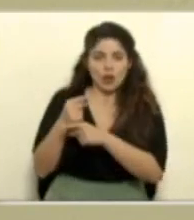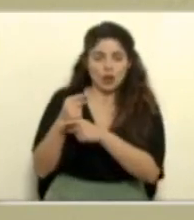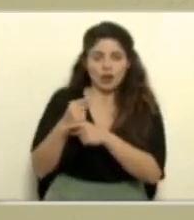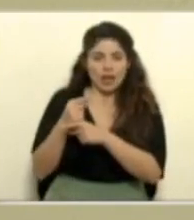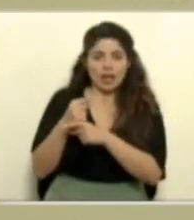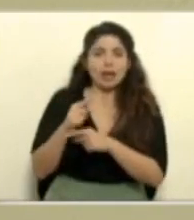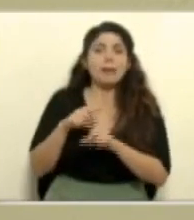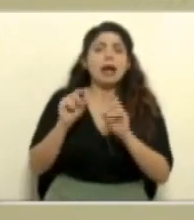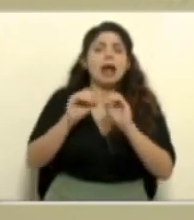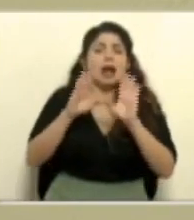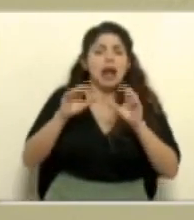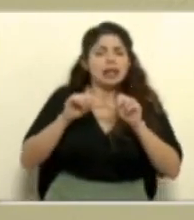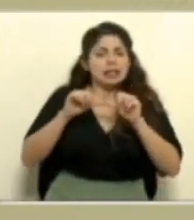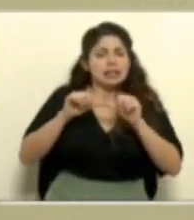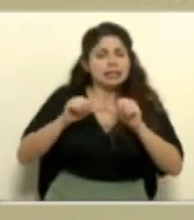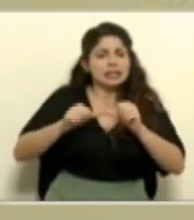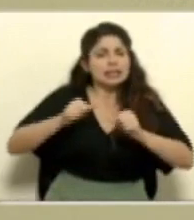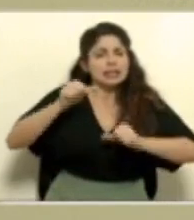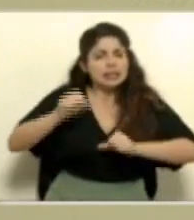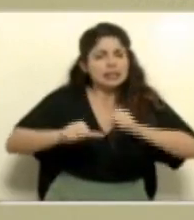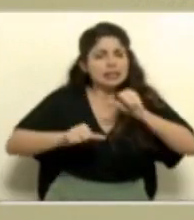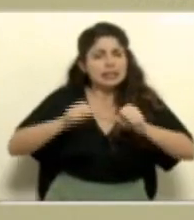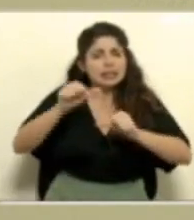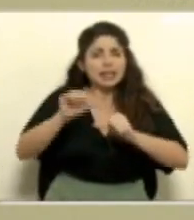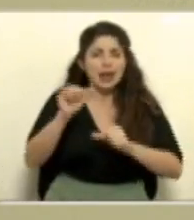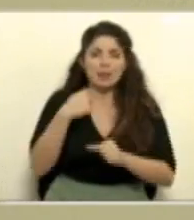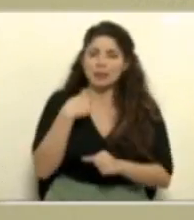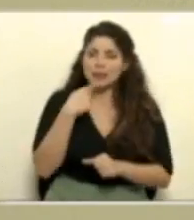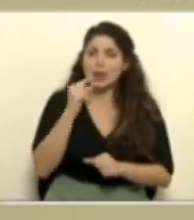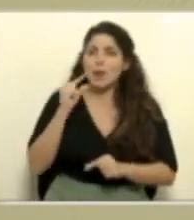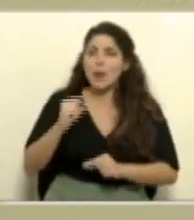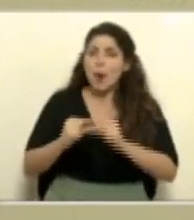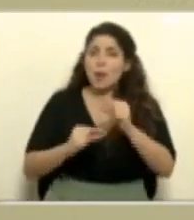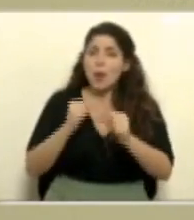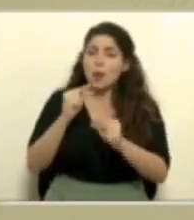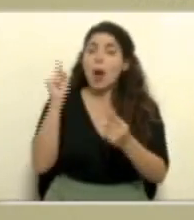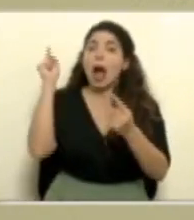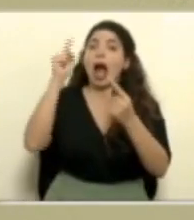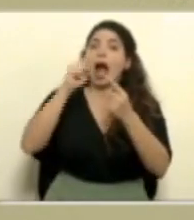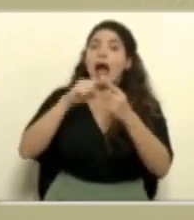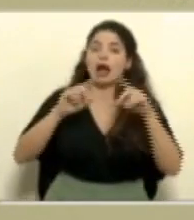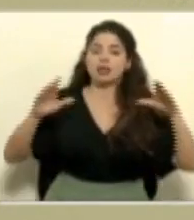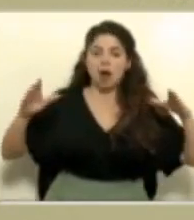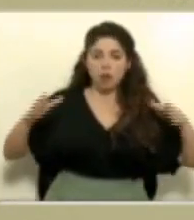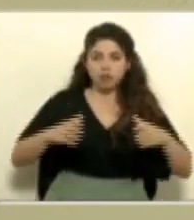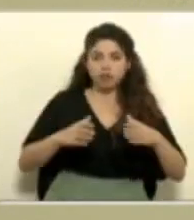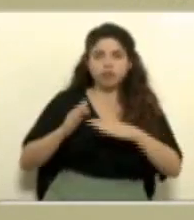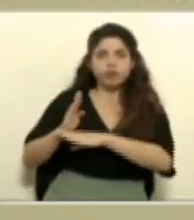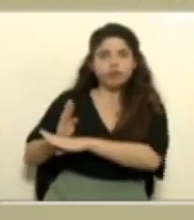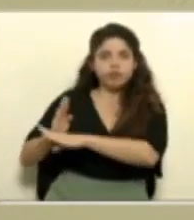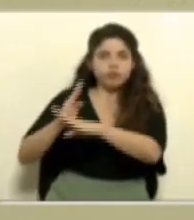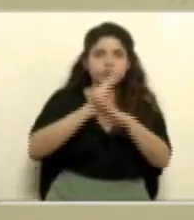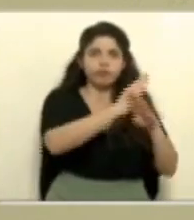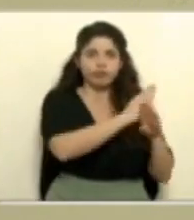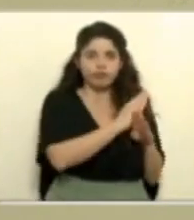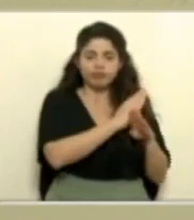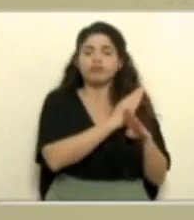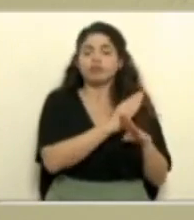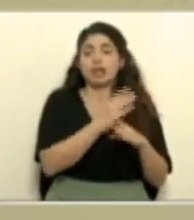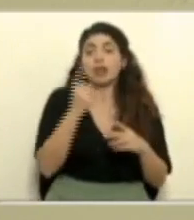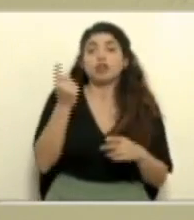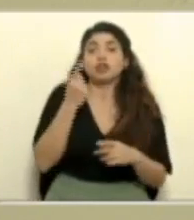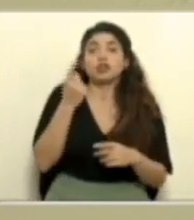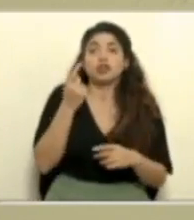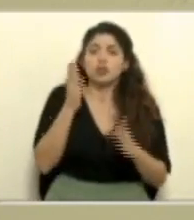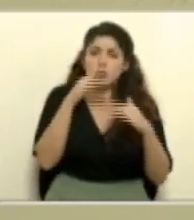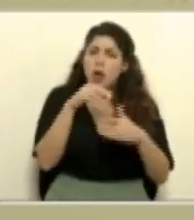también que vamos a ir avanzando como les indicaba paulatinamente que vamos a alcanzar la inmunidad del rebaño casi que sin duda a menos de que haya un corto de suministro